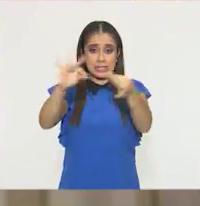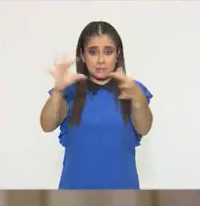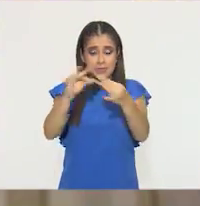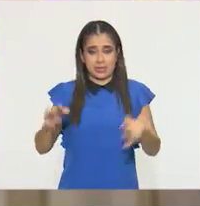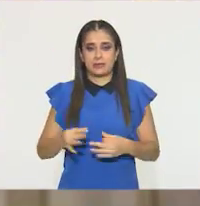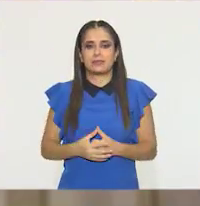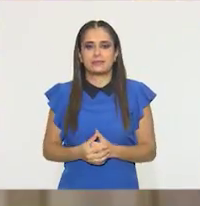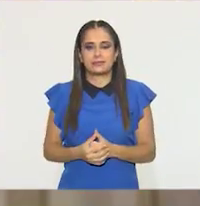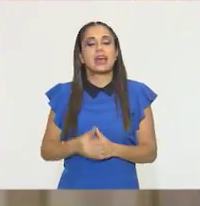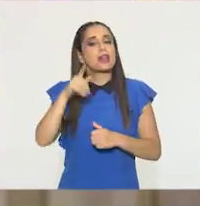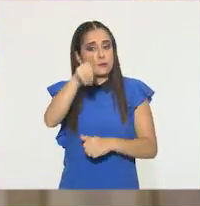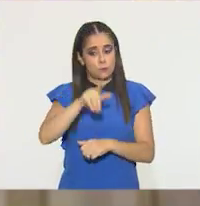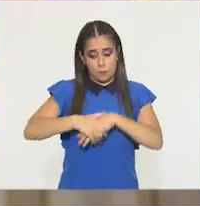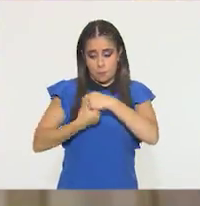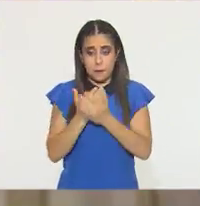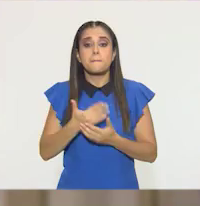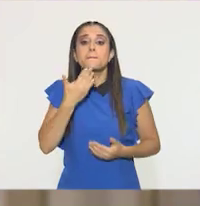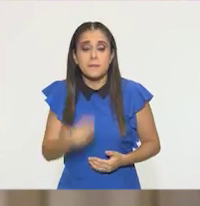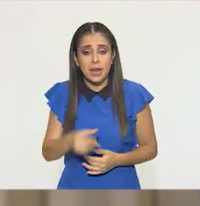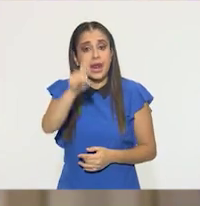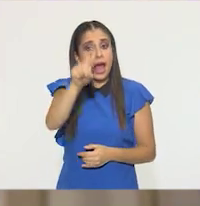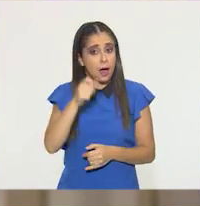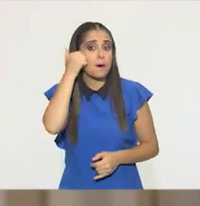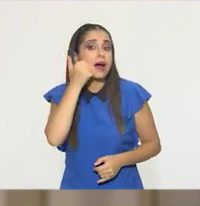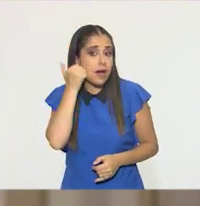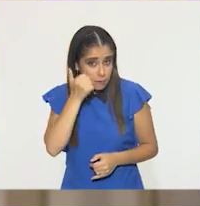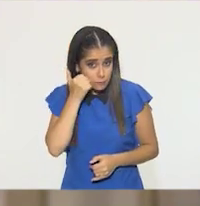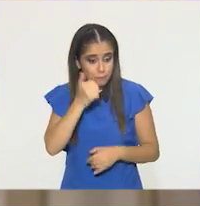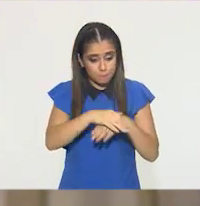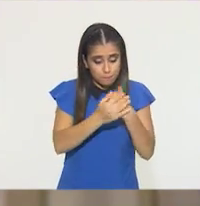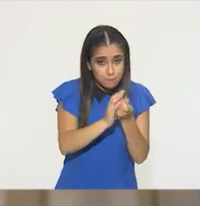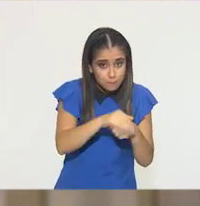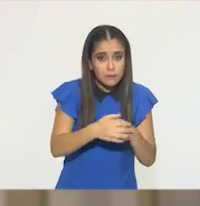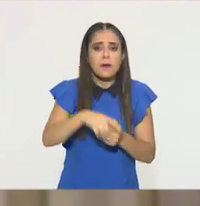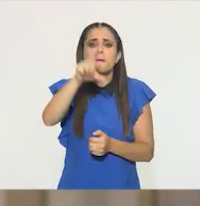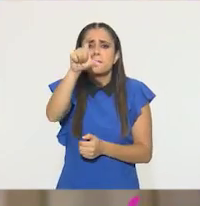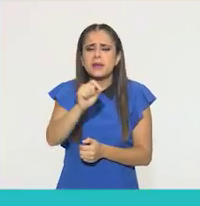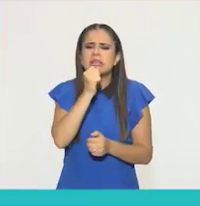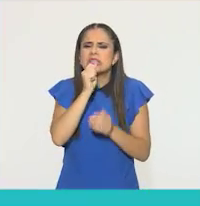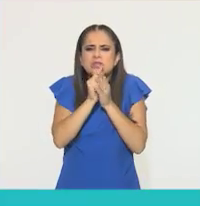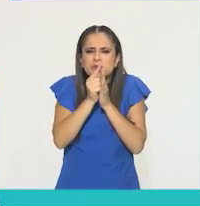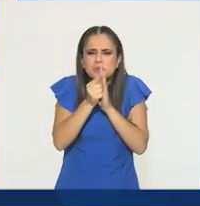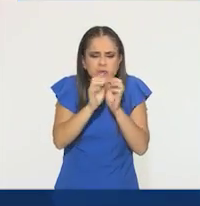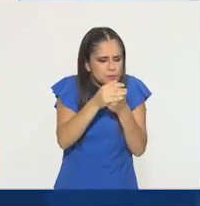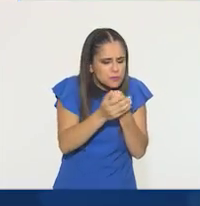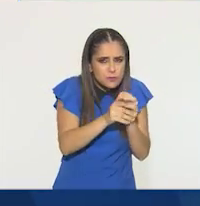Lava muy bien tus manos con agua y con jabón. Durante 20 segundos.